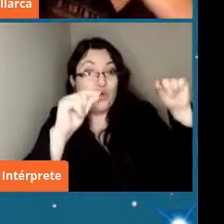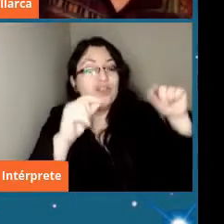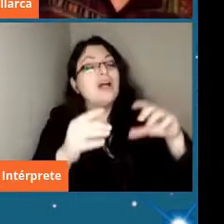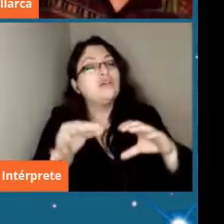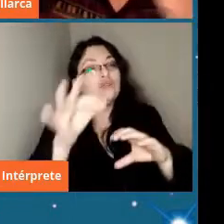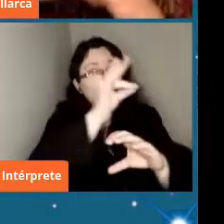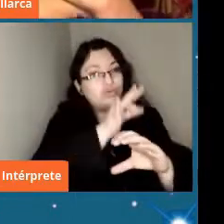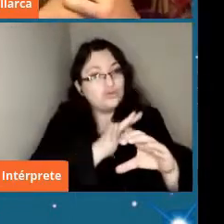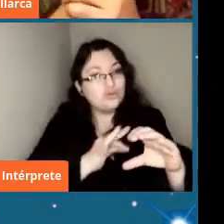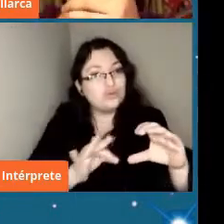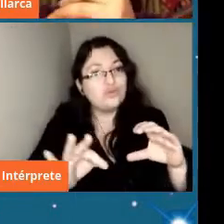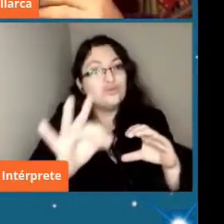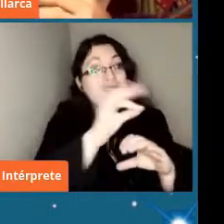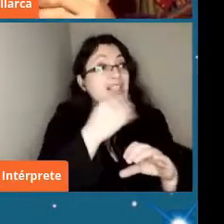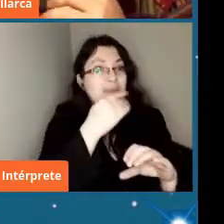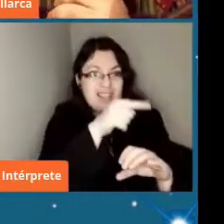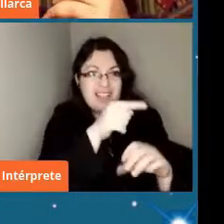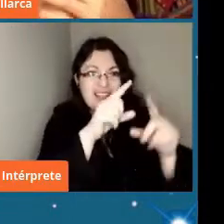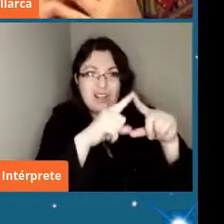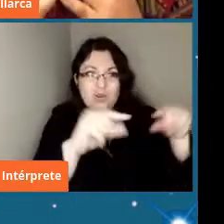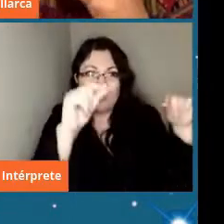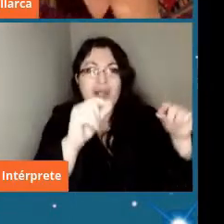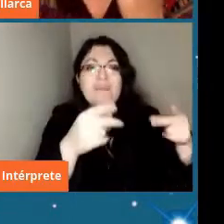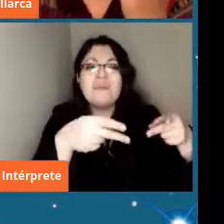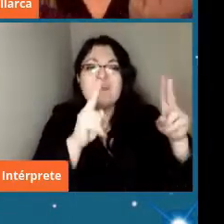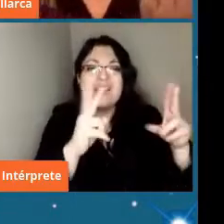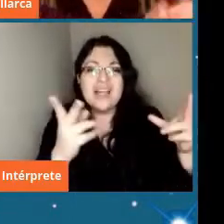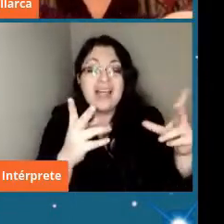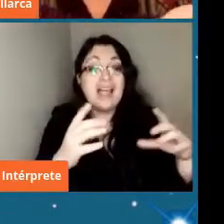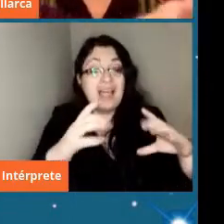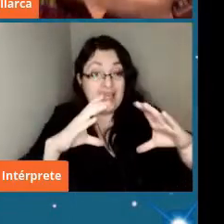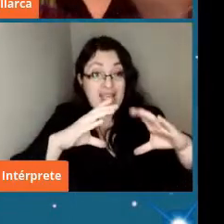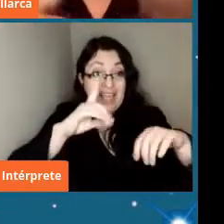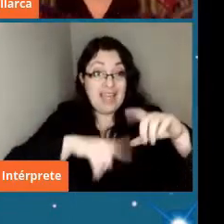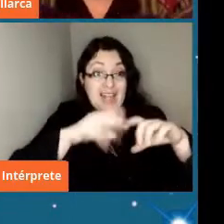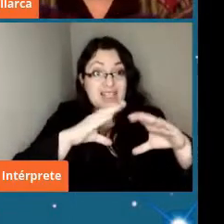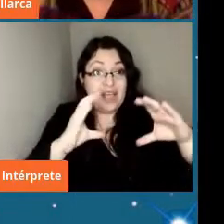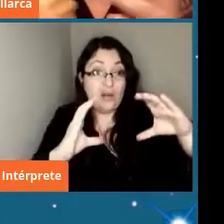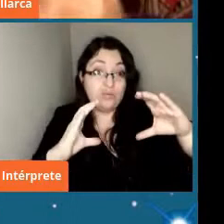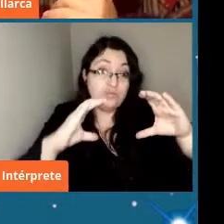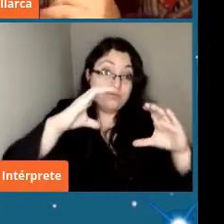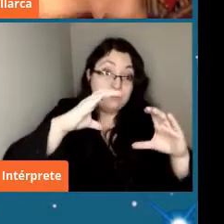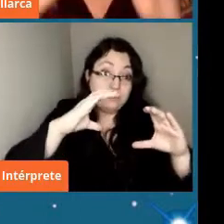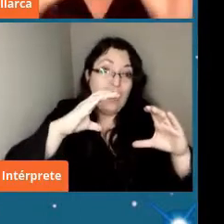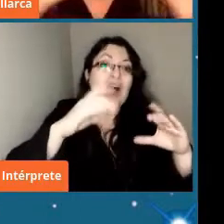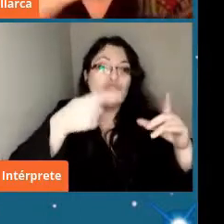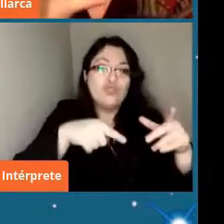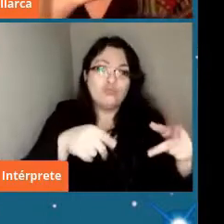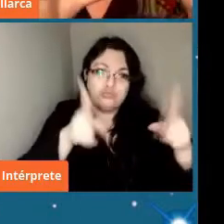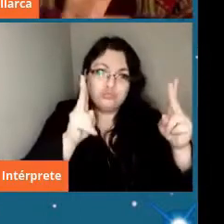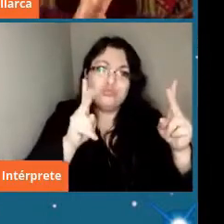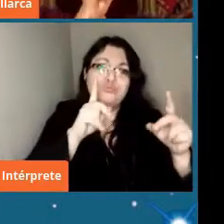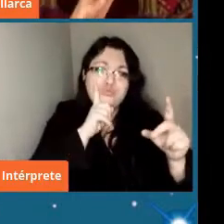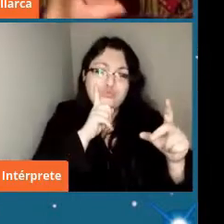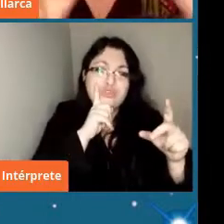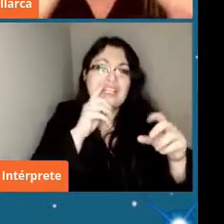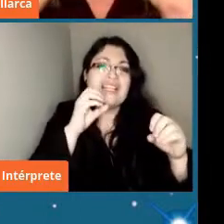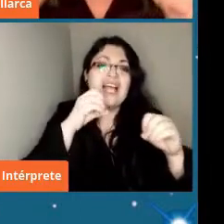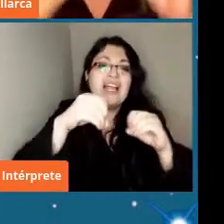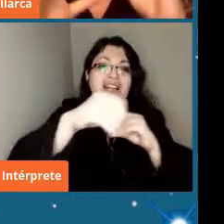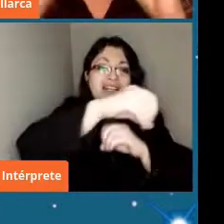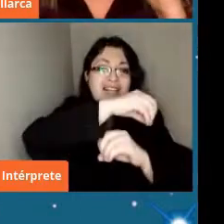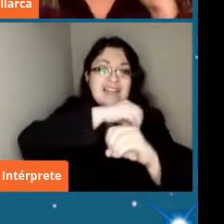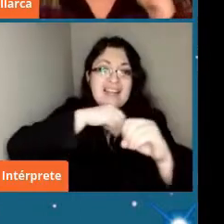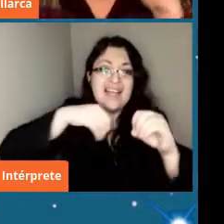permite que tenga la Tierra un ángulo una inclinación que nos permite tener las estaciones y de alguna forma su